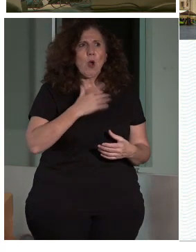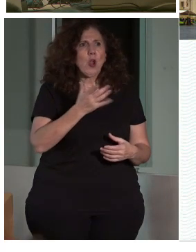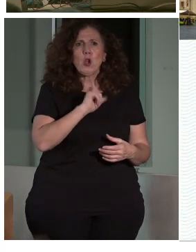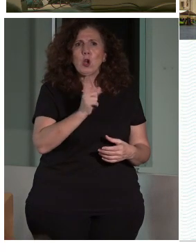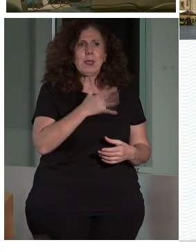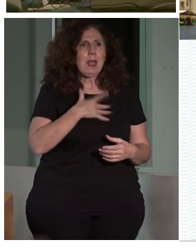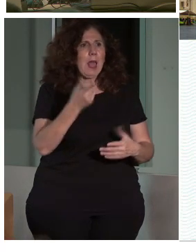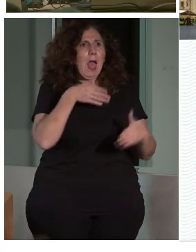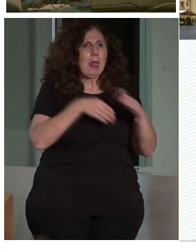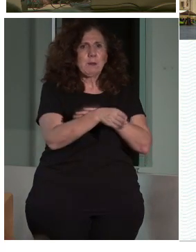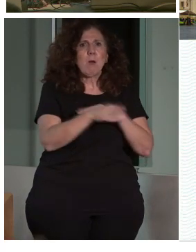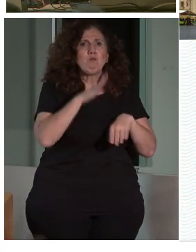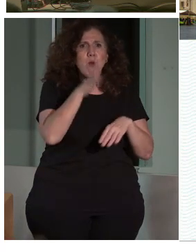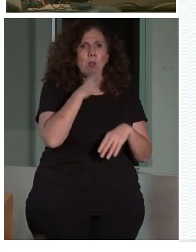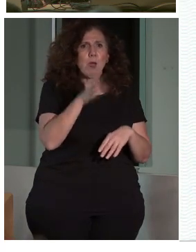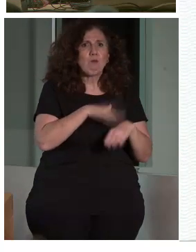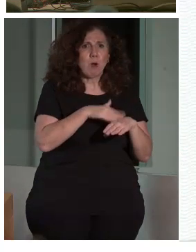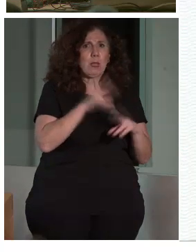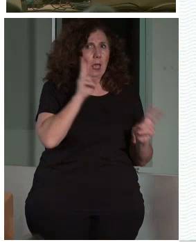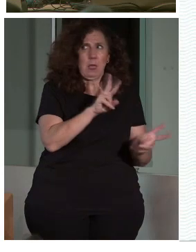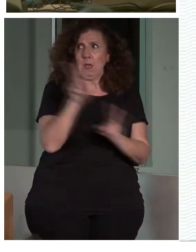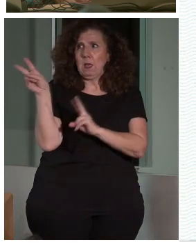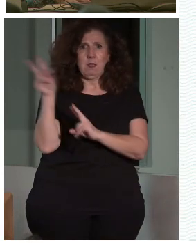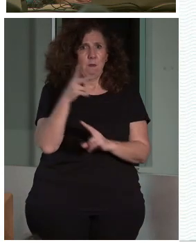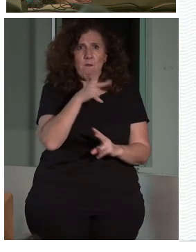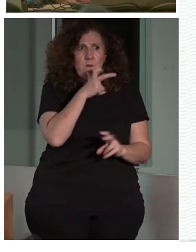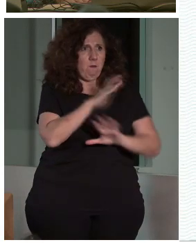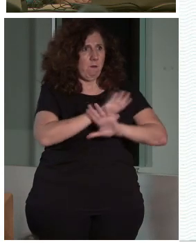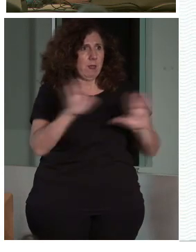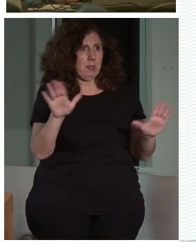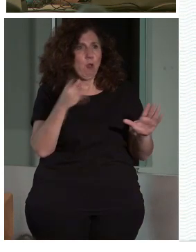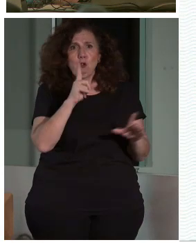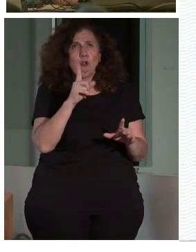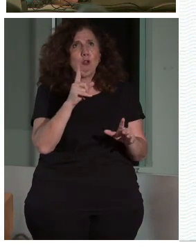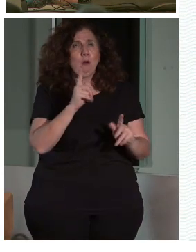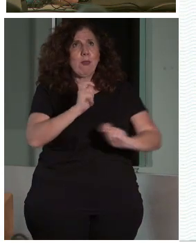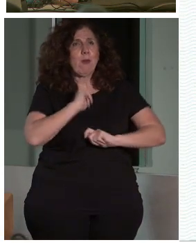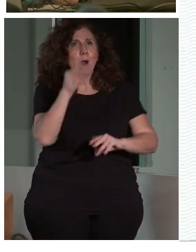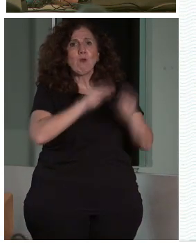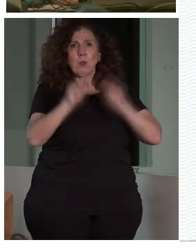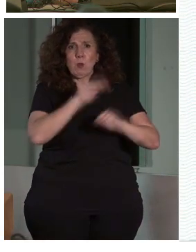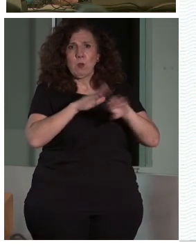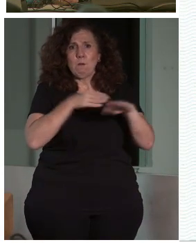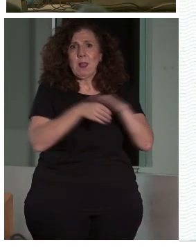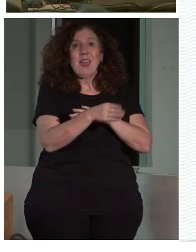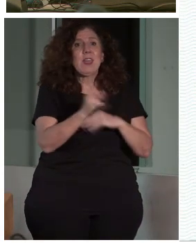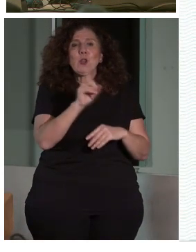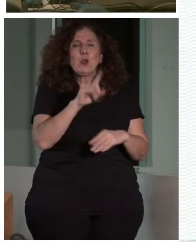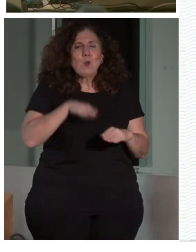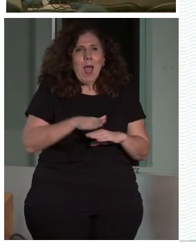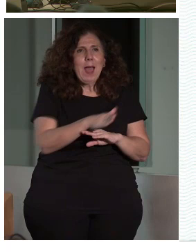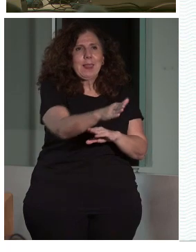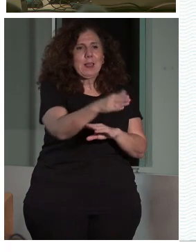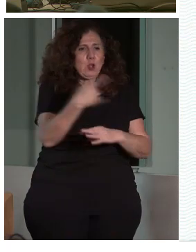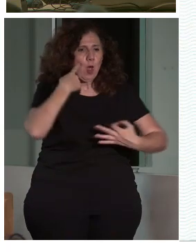Os puedo decir que esta actuación se ha quitado, no resolvía tampoco la accesibilidad bien, pero, desde luego, tampoco era un acceso digno para nadie. Esta es